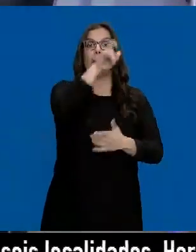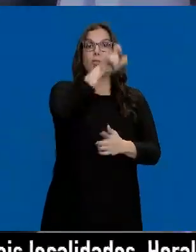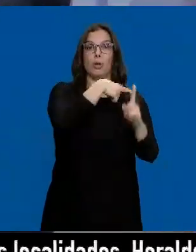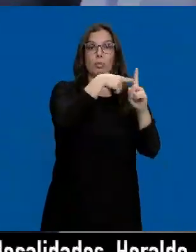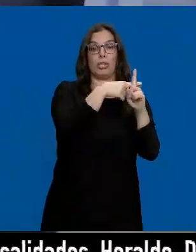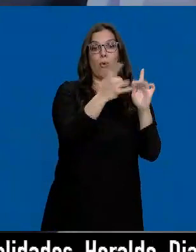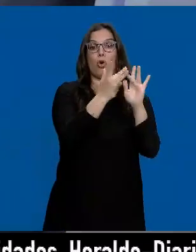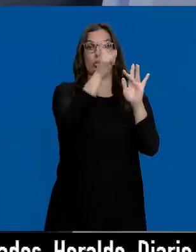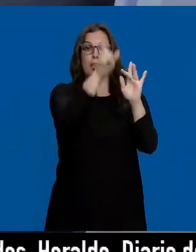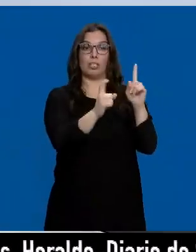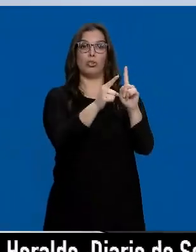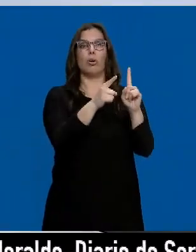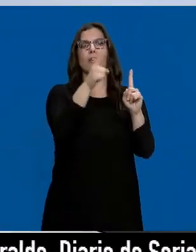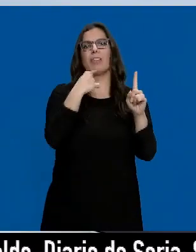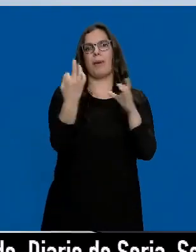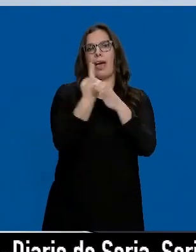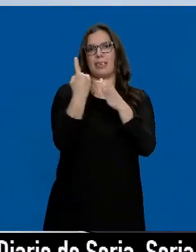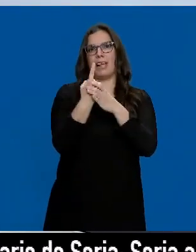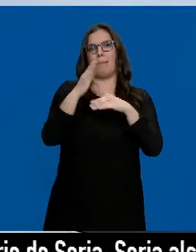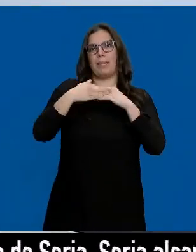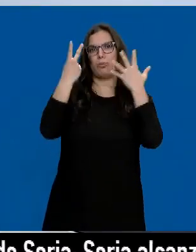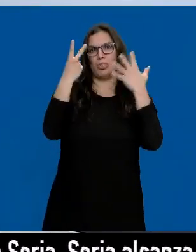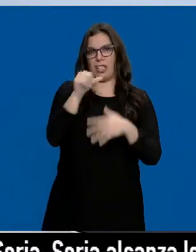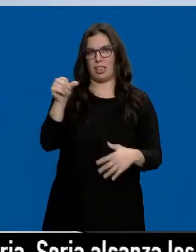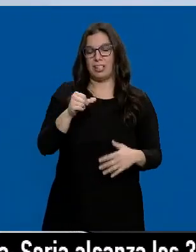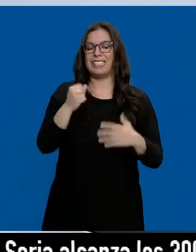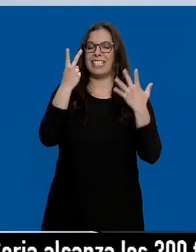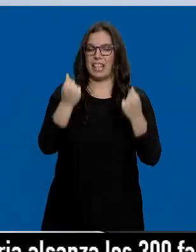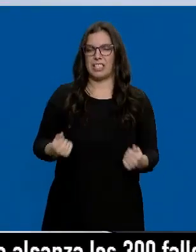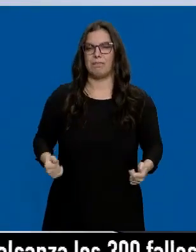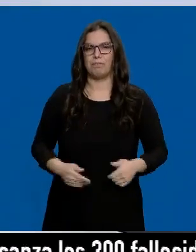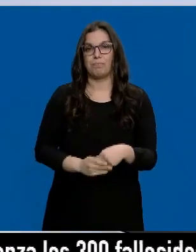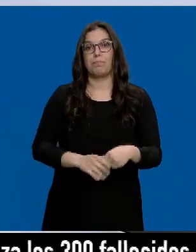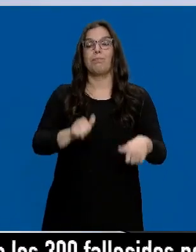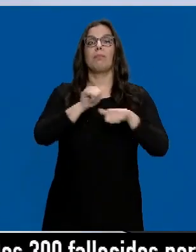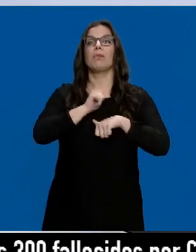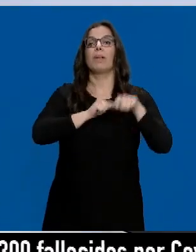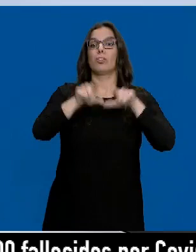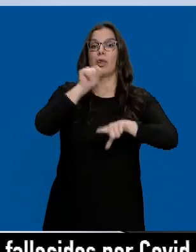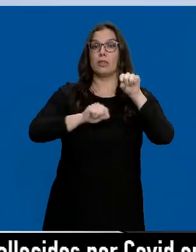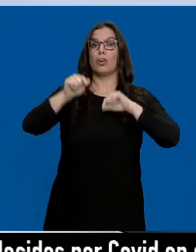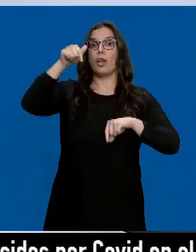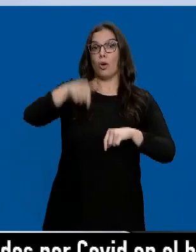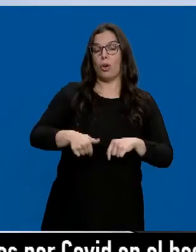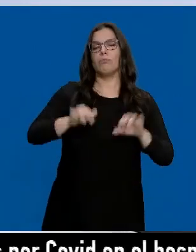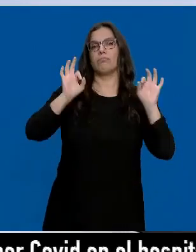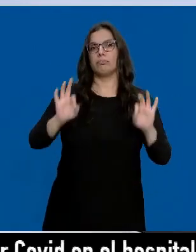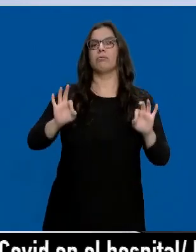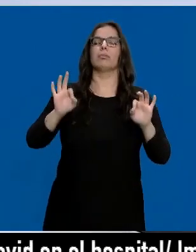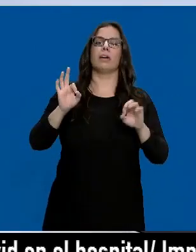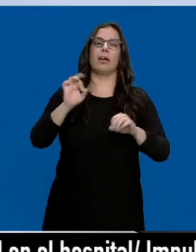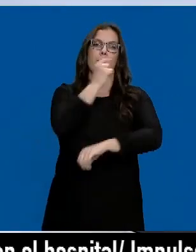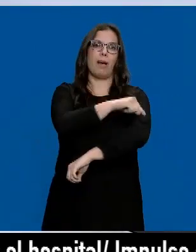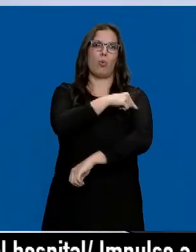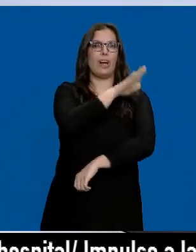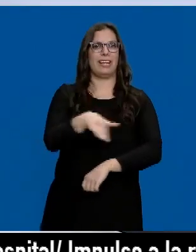menos durante siete días. Y a la espera de que se tomen decisiones, hoy comienza la vacunación infantil en Castilla y León.